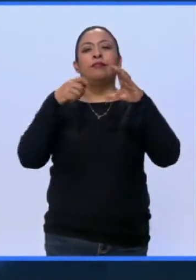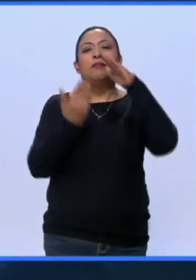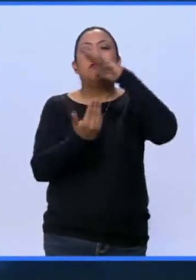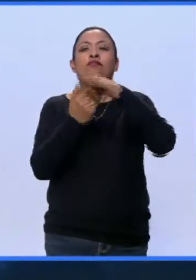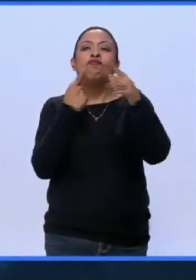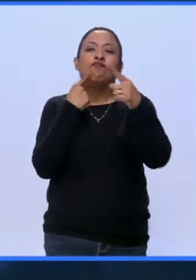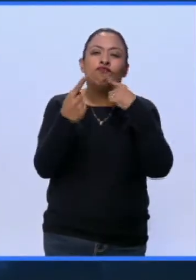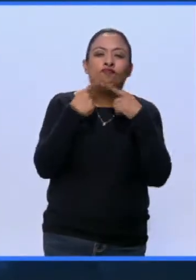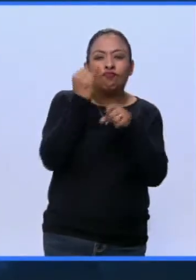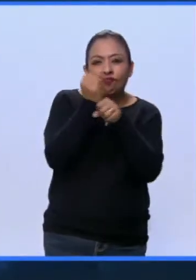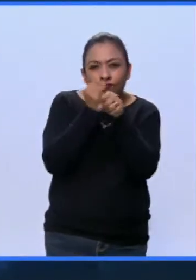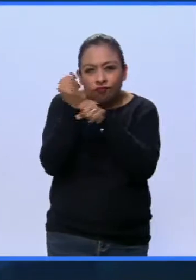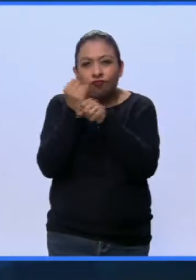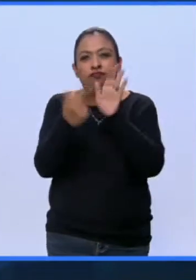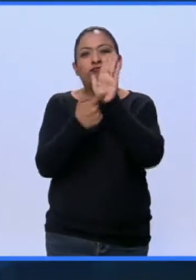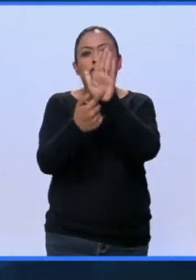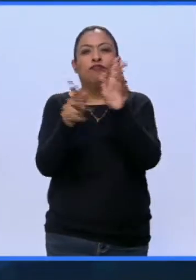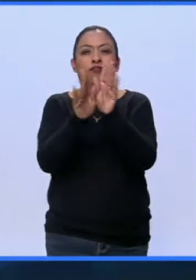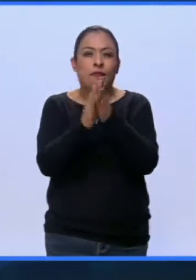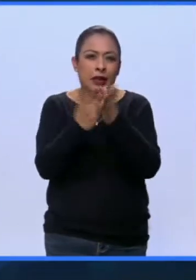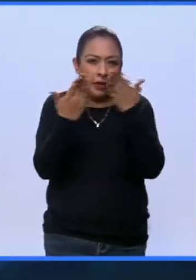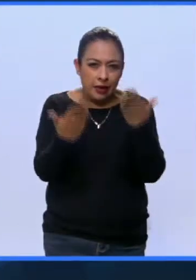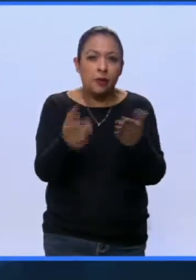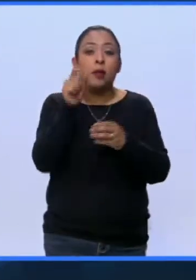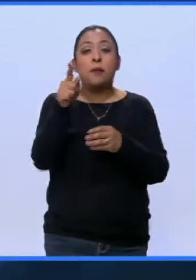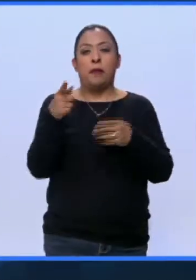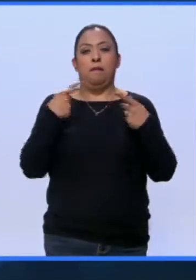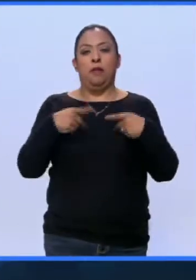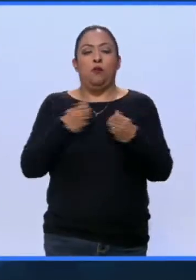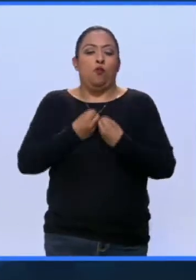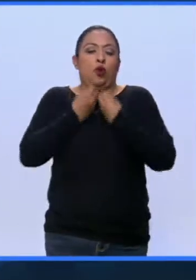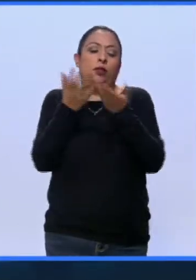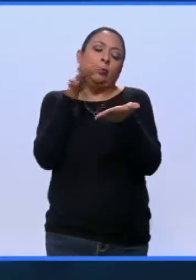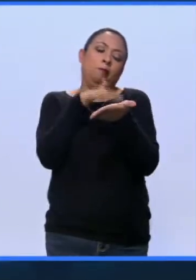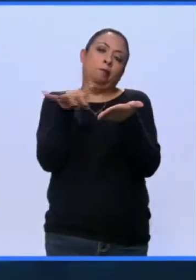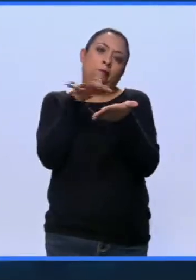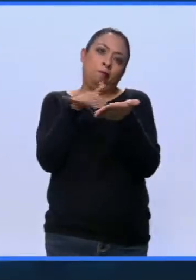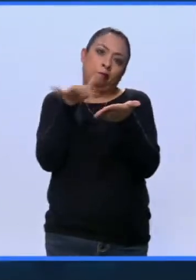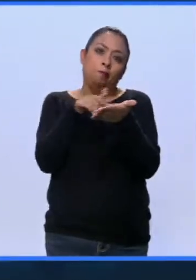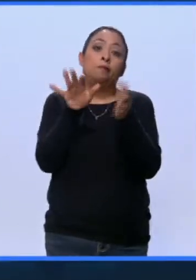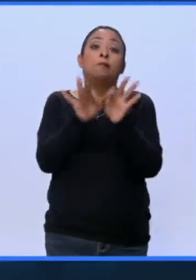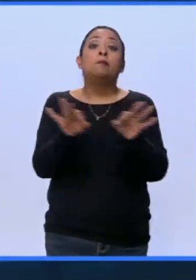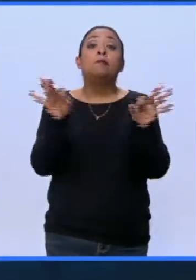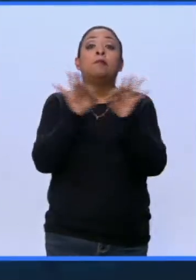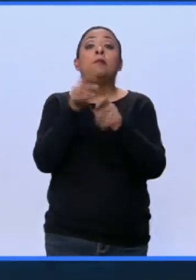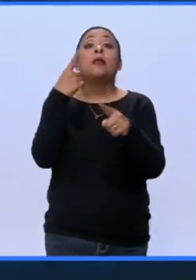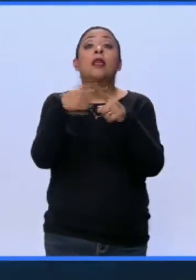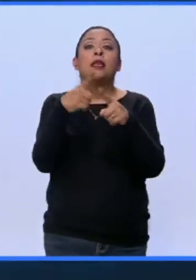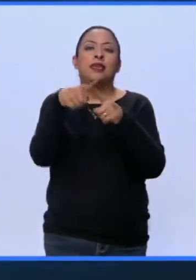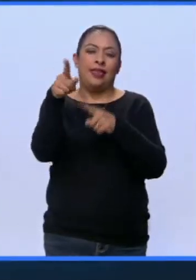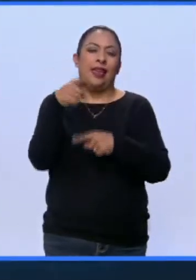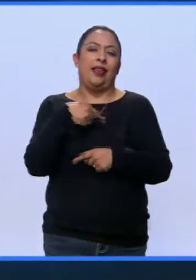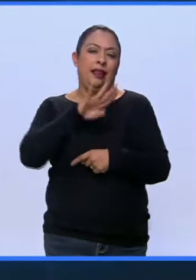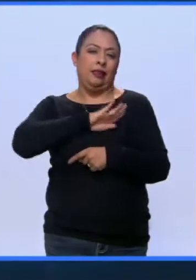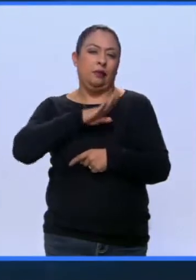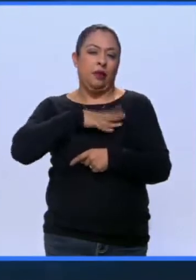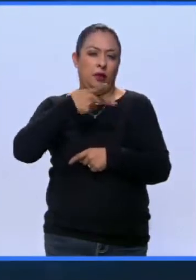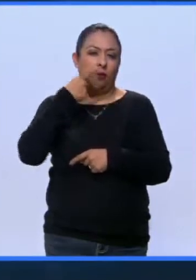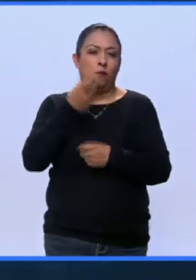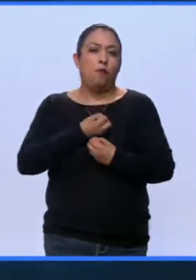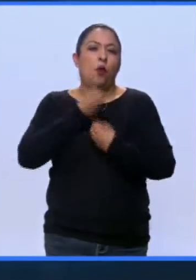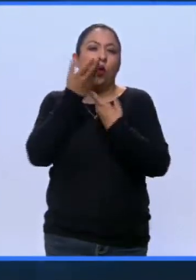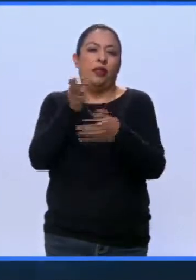análisis, presentaciones de libros y lectoras de poesía. Entre las figuras literarias más notables de habla hispana estuvo el poeta